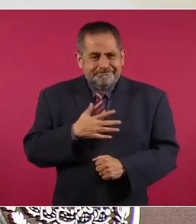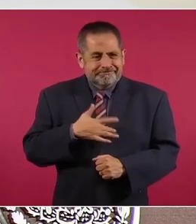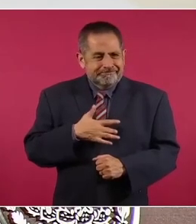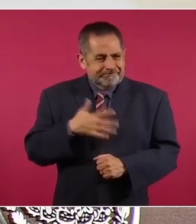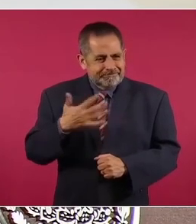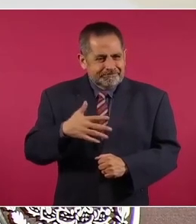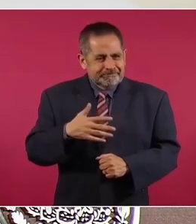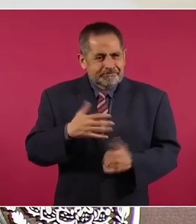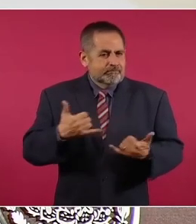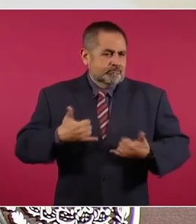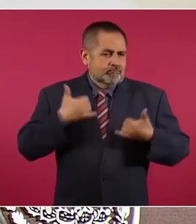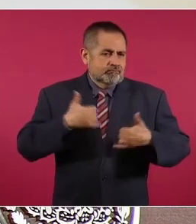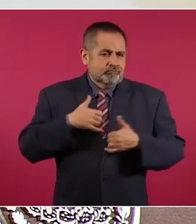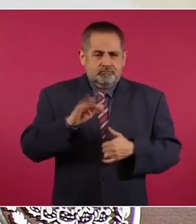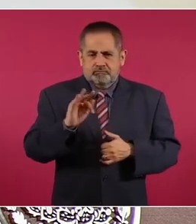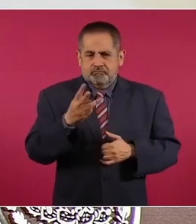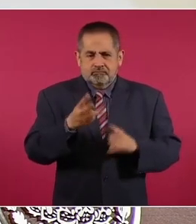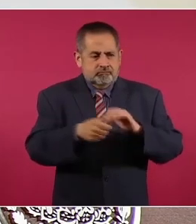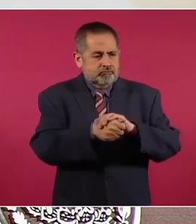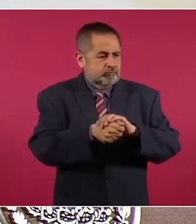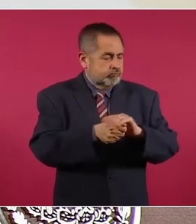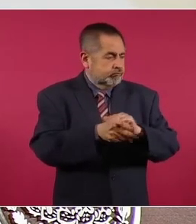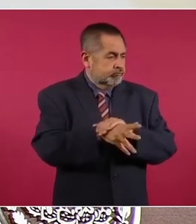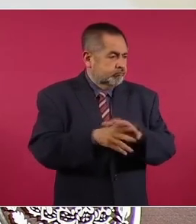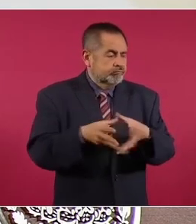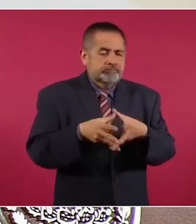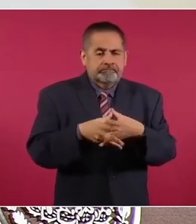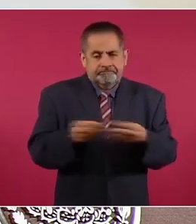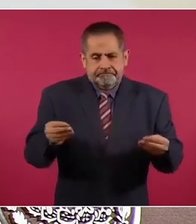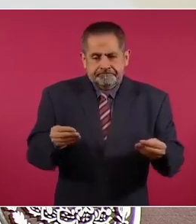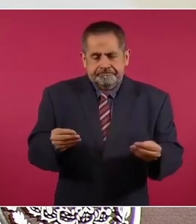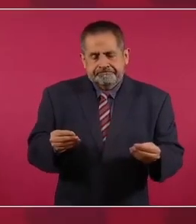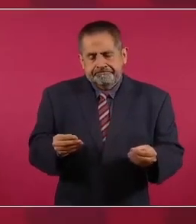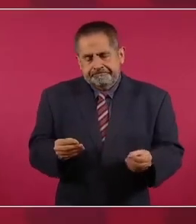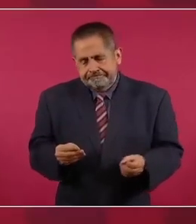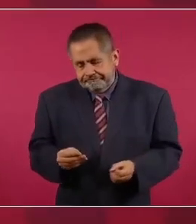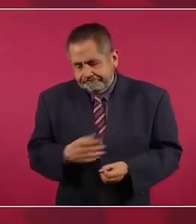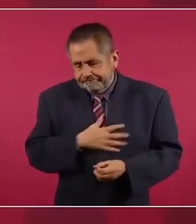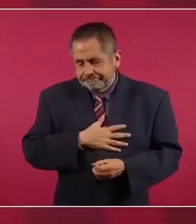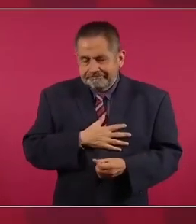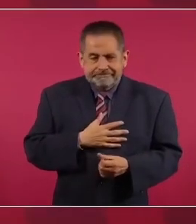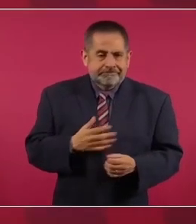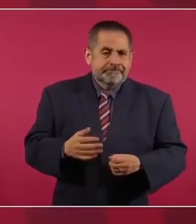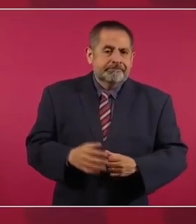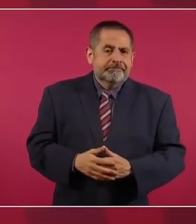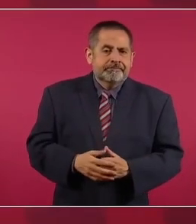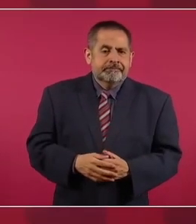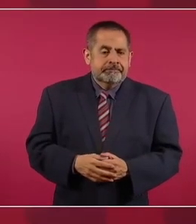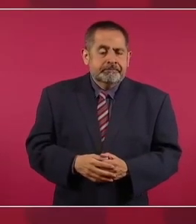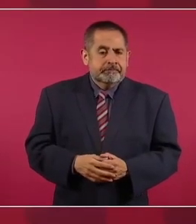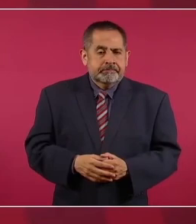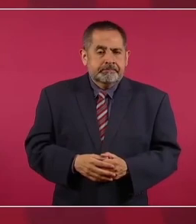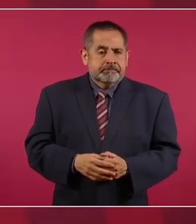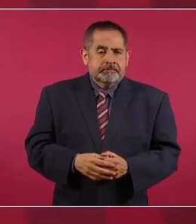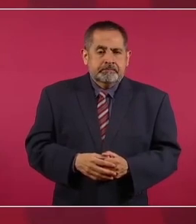desaparición de los jóvenes, pues está